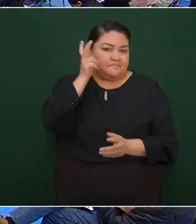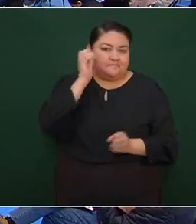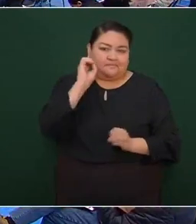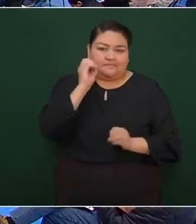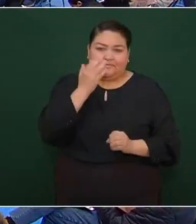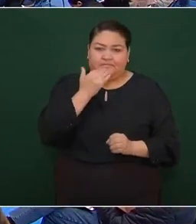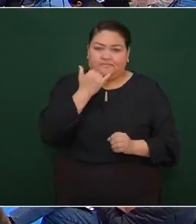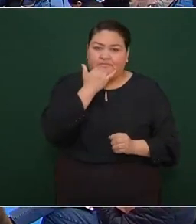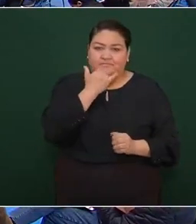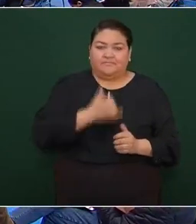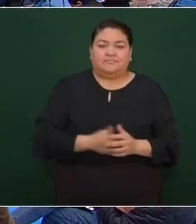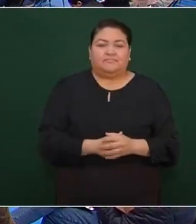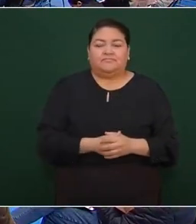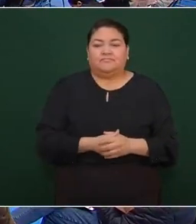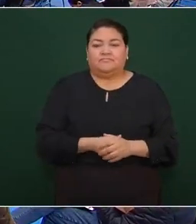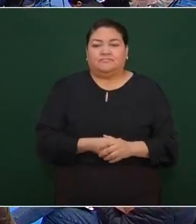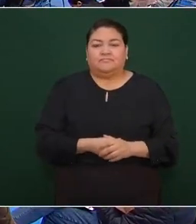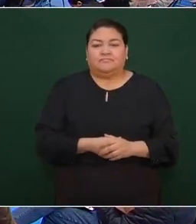con la parte de la